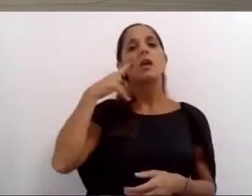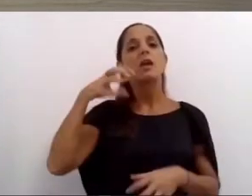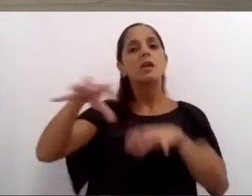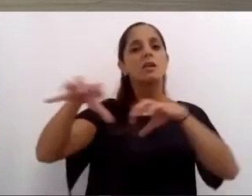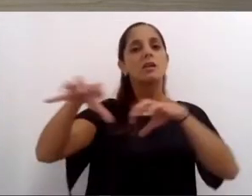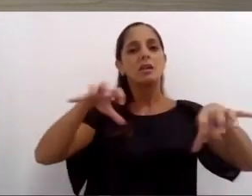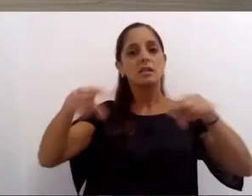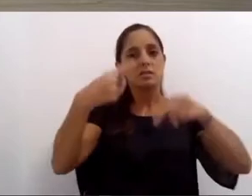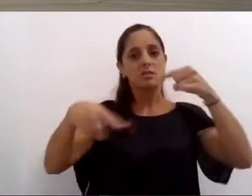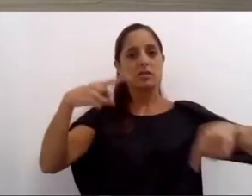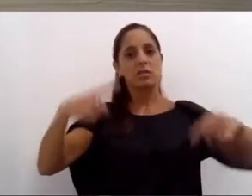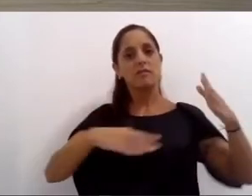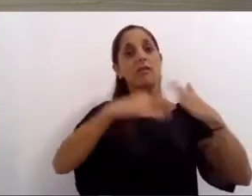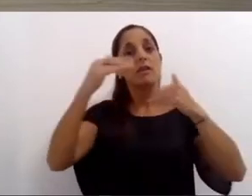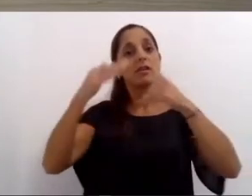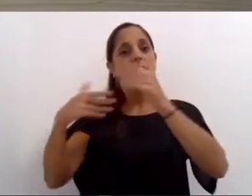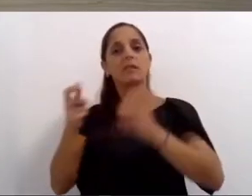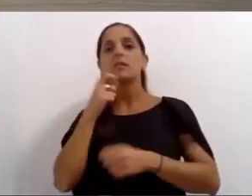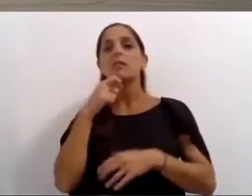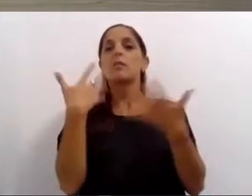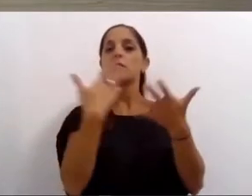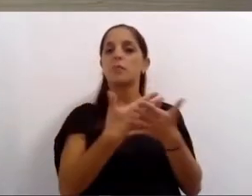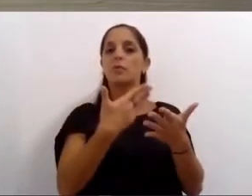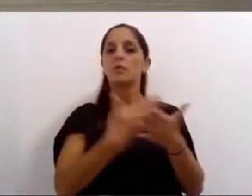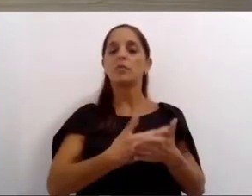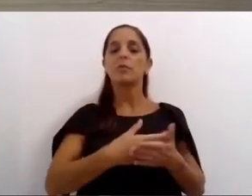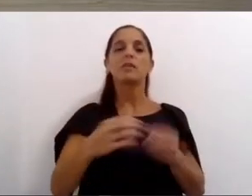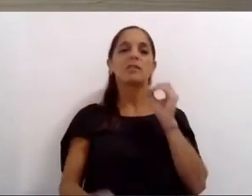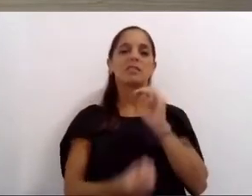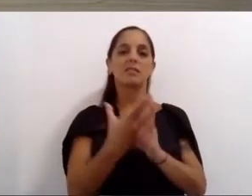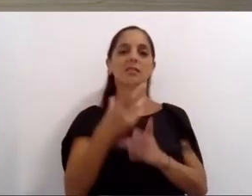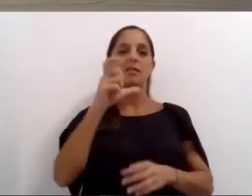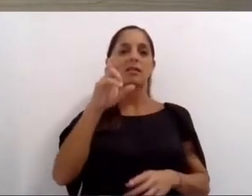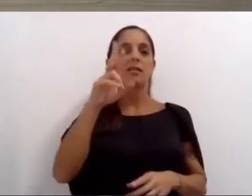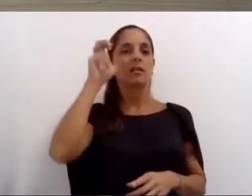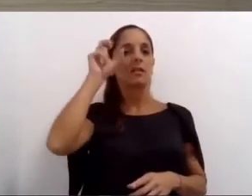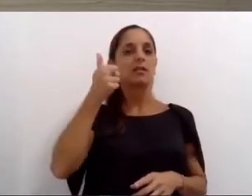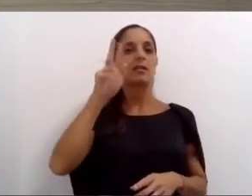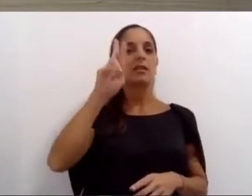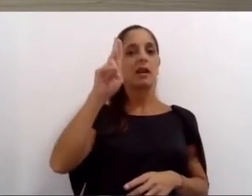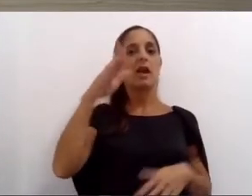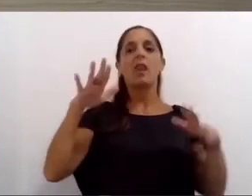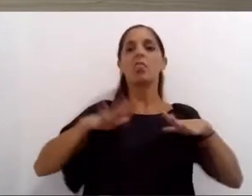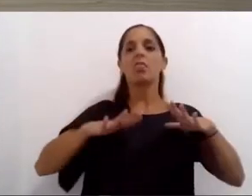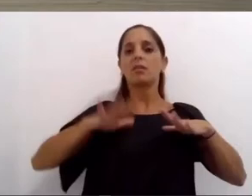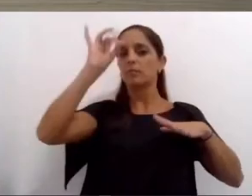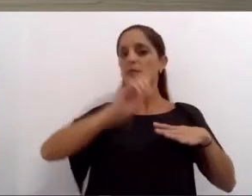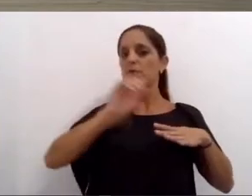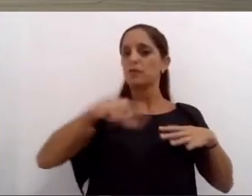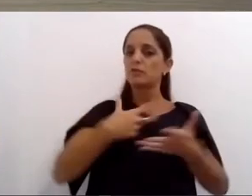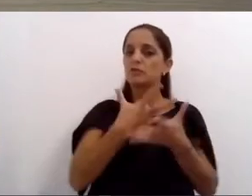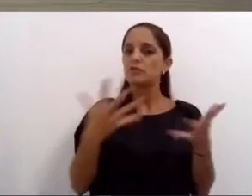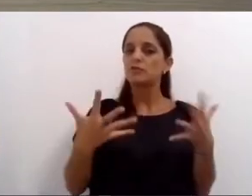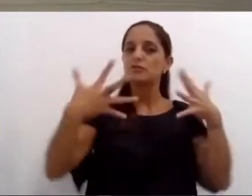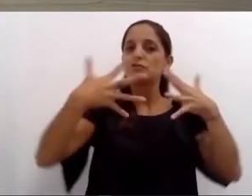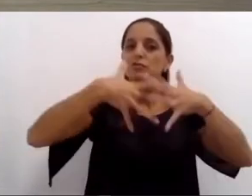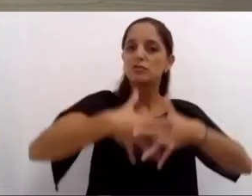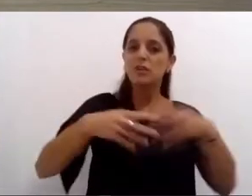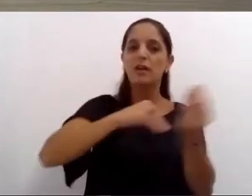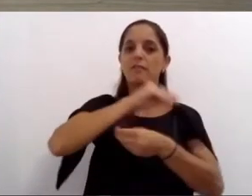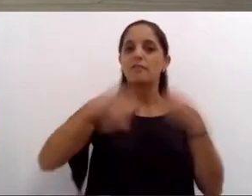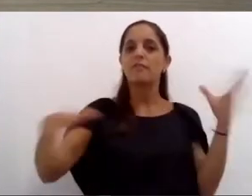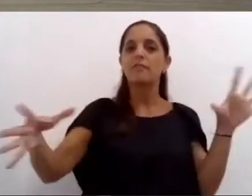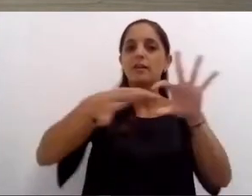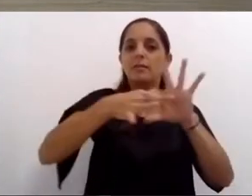atletas el crear trasciende lo estrictamente deportivo se involucra también en el plano social familiar y